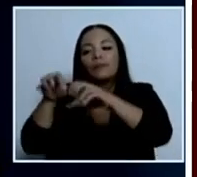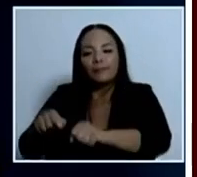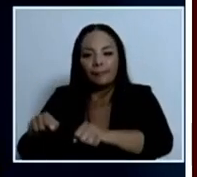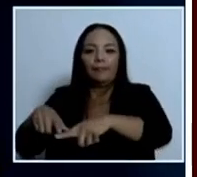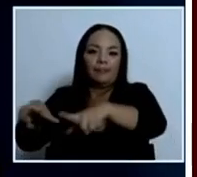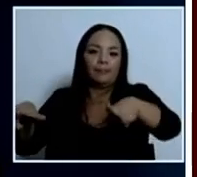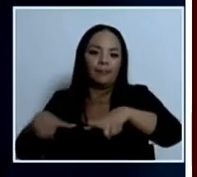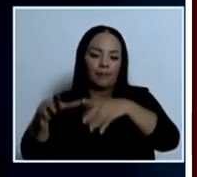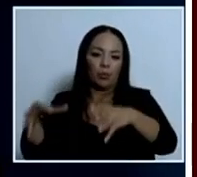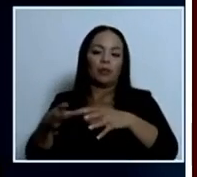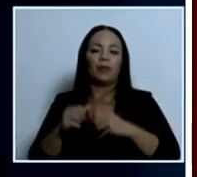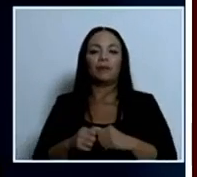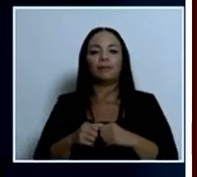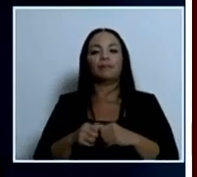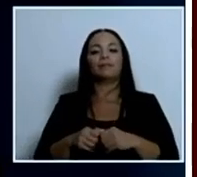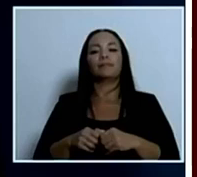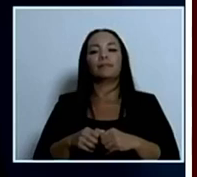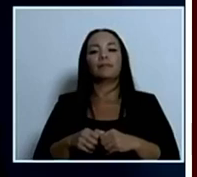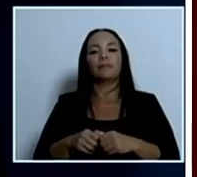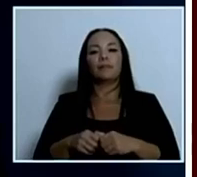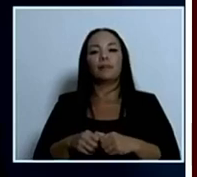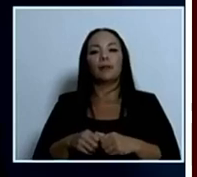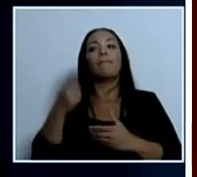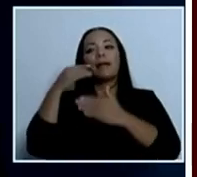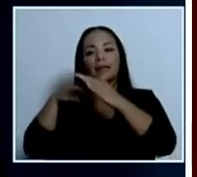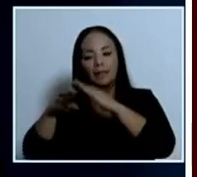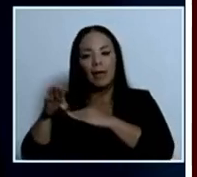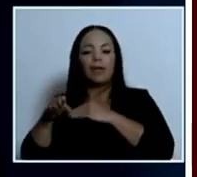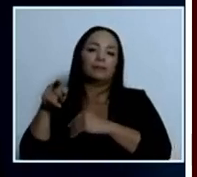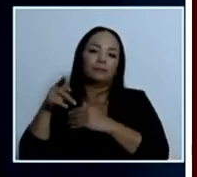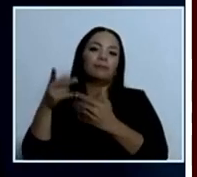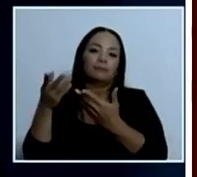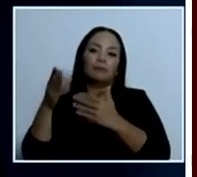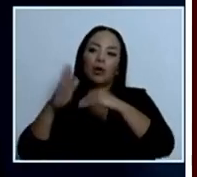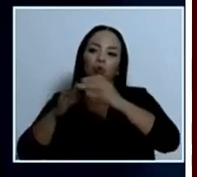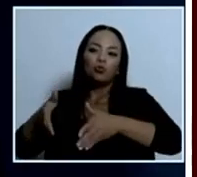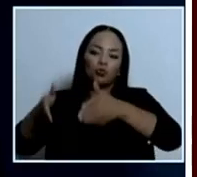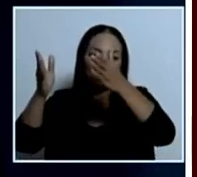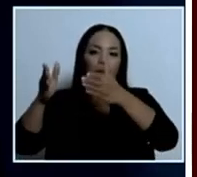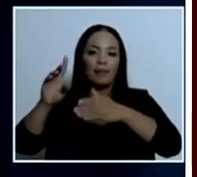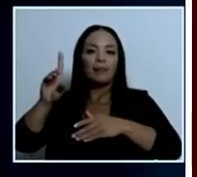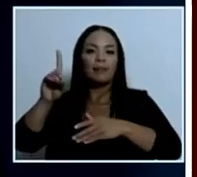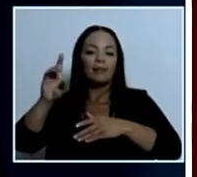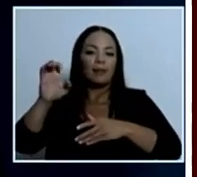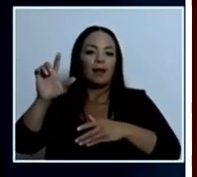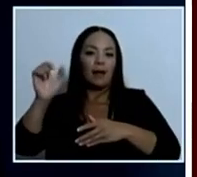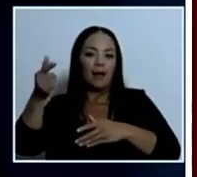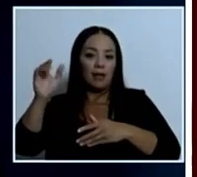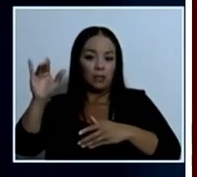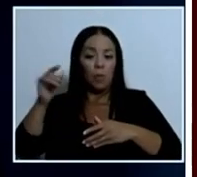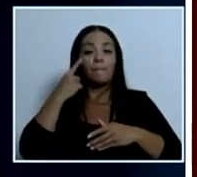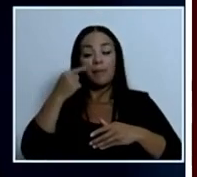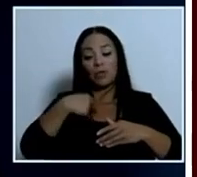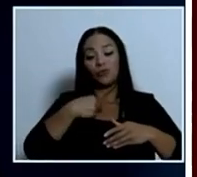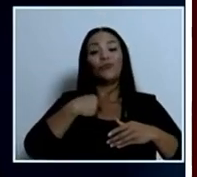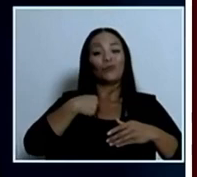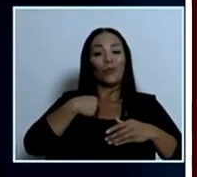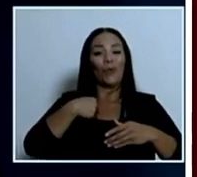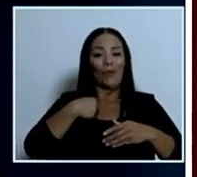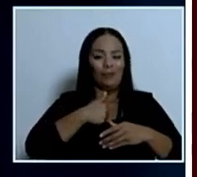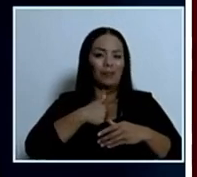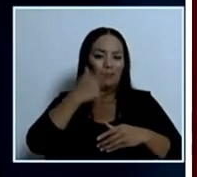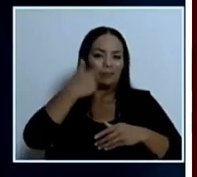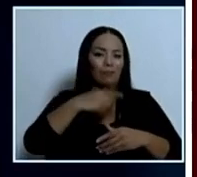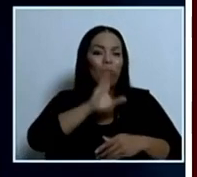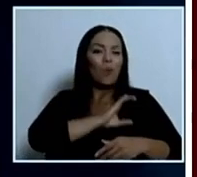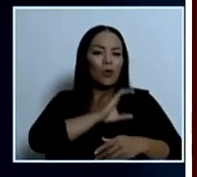poder entrar con el proyecto BIT a construir esa delegación yo fui policía y por lo tanto sé las